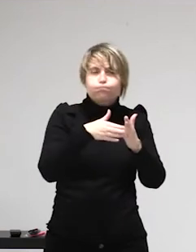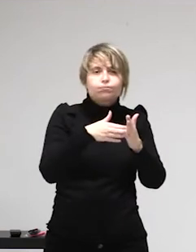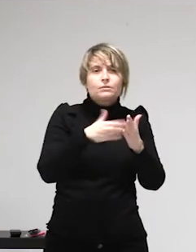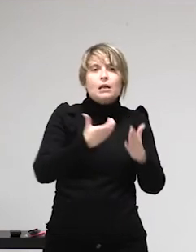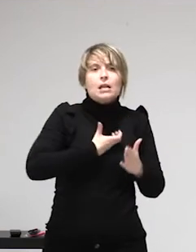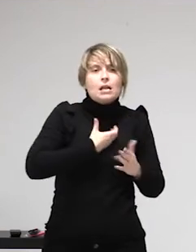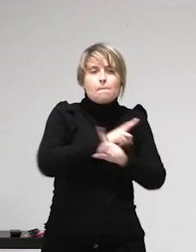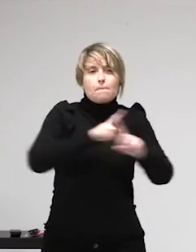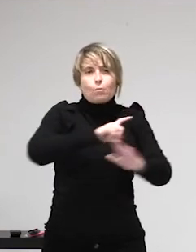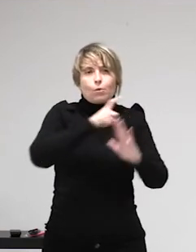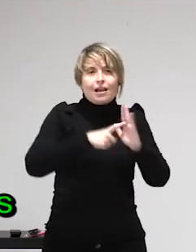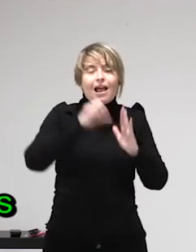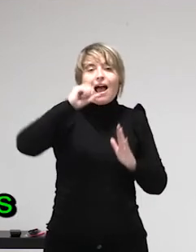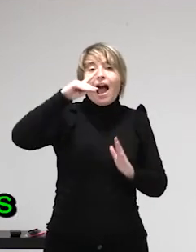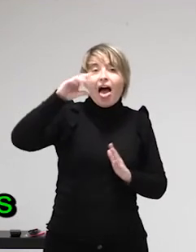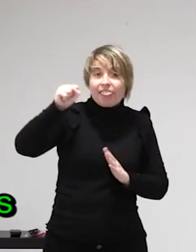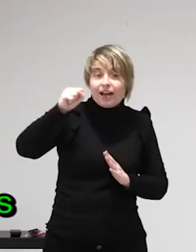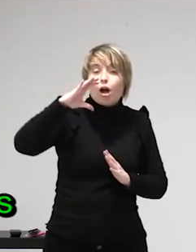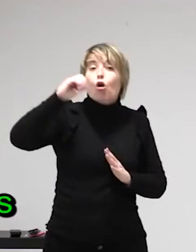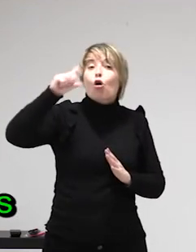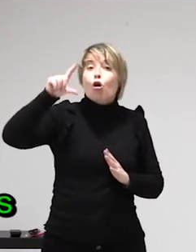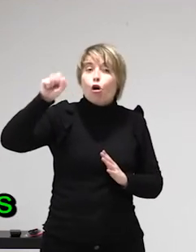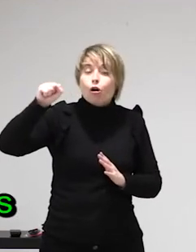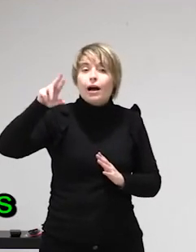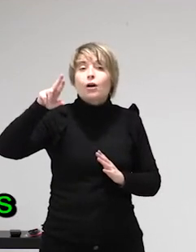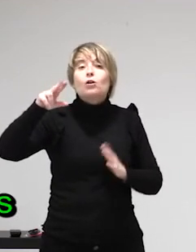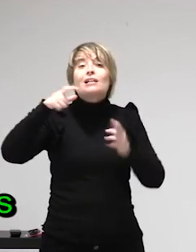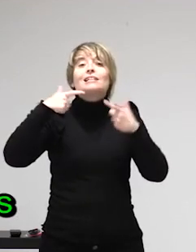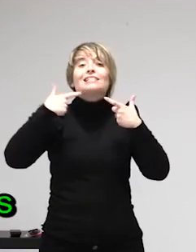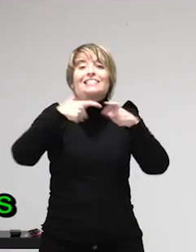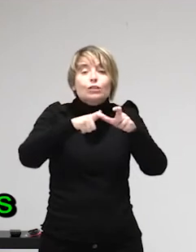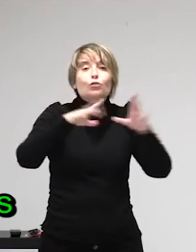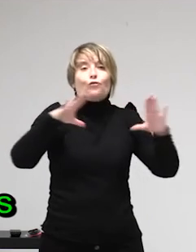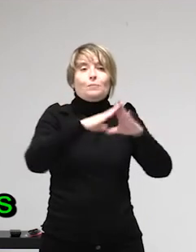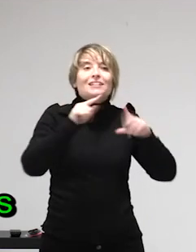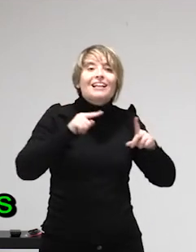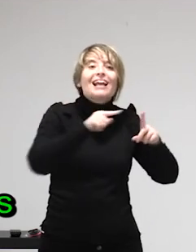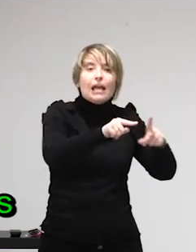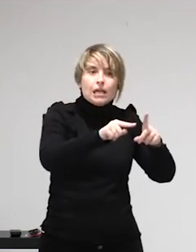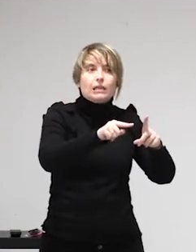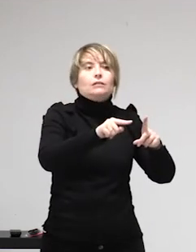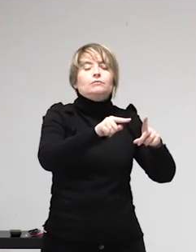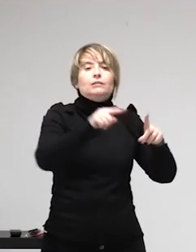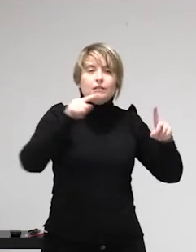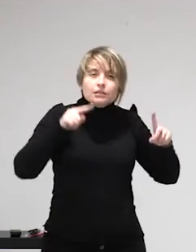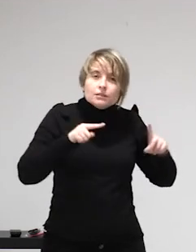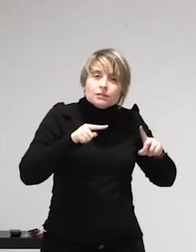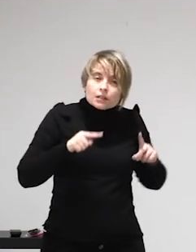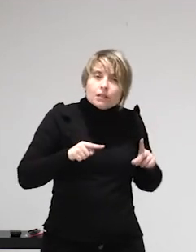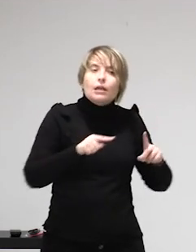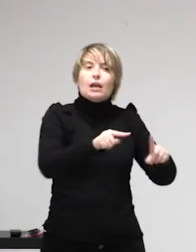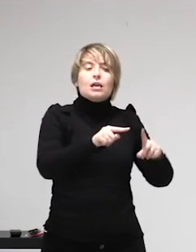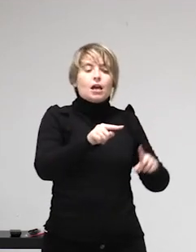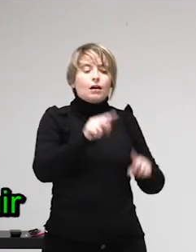Entonces ¿qué es lo que está sucediendo? Que mientras que los ayuntamientos y el gobierno están poniendo esas ordenanzas